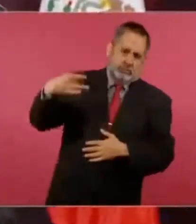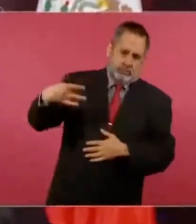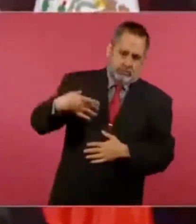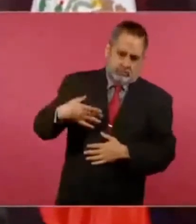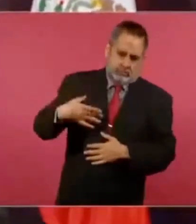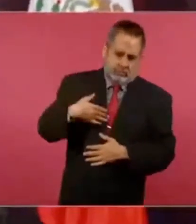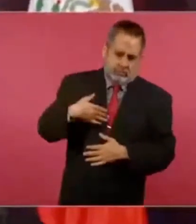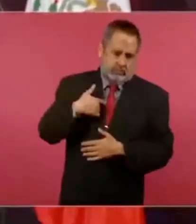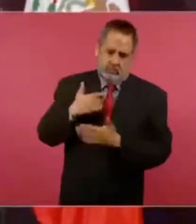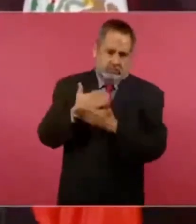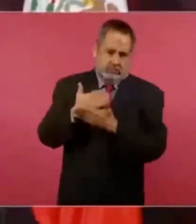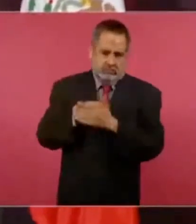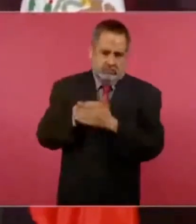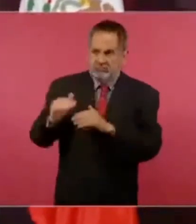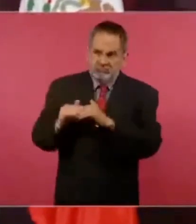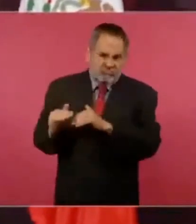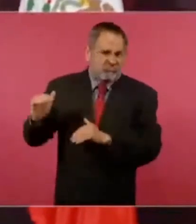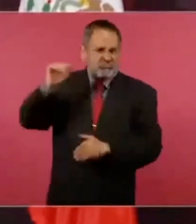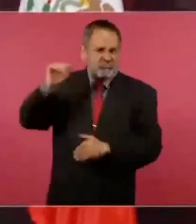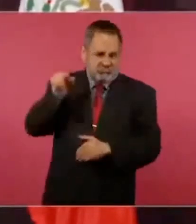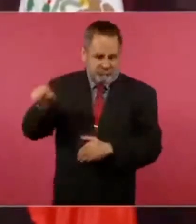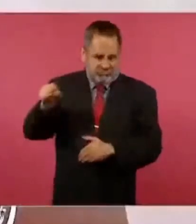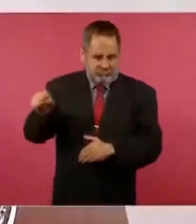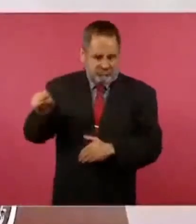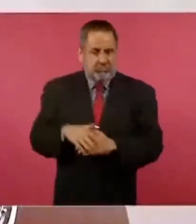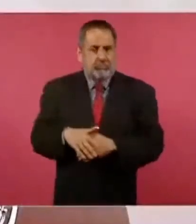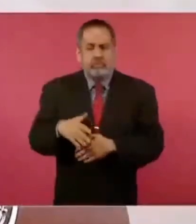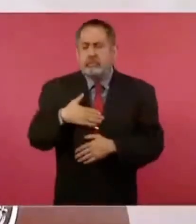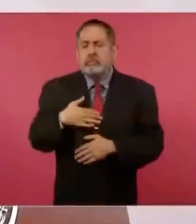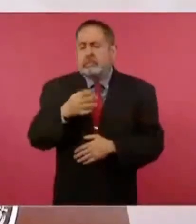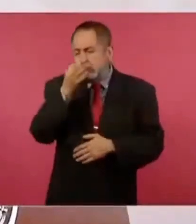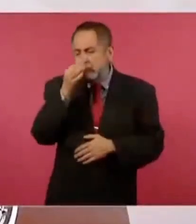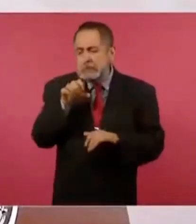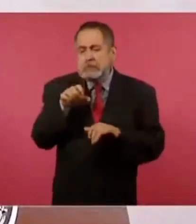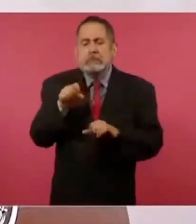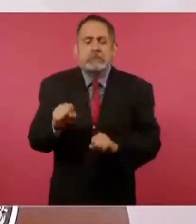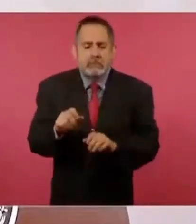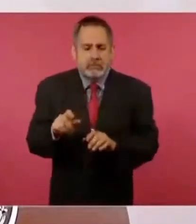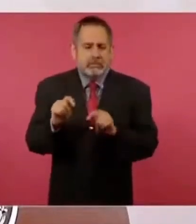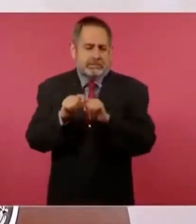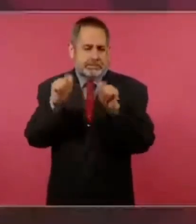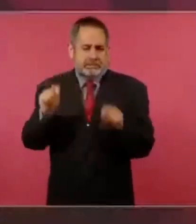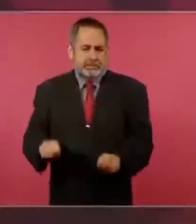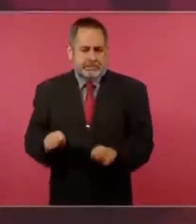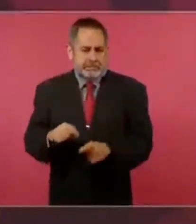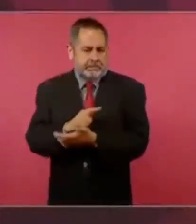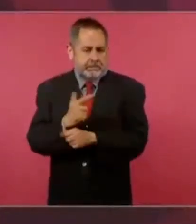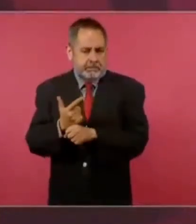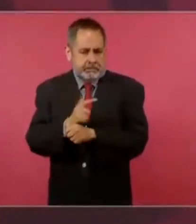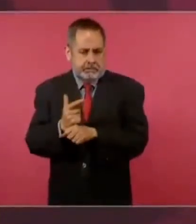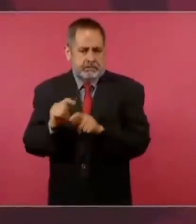yo apenas y terminé la licenciatura,